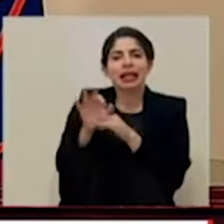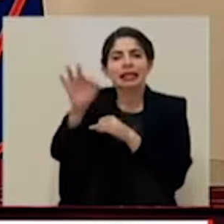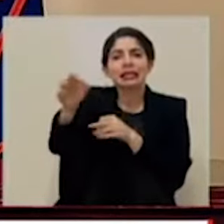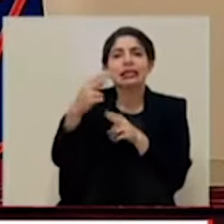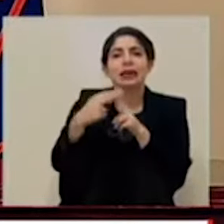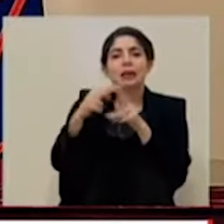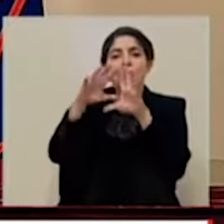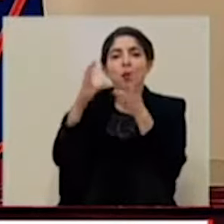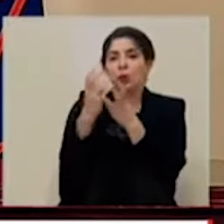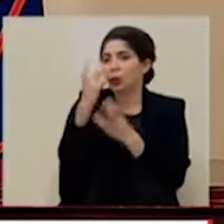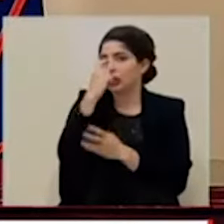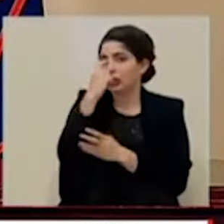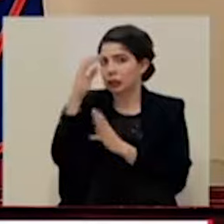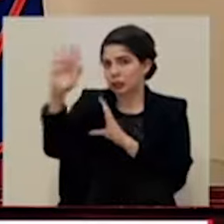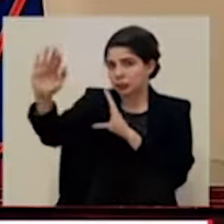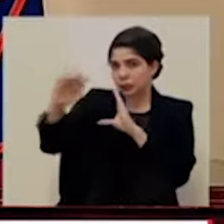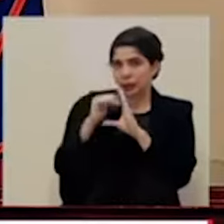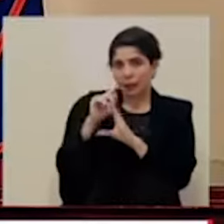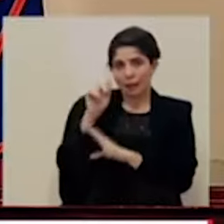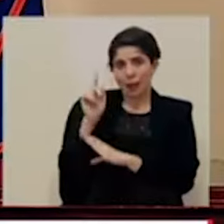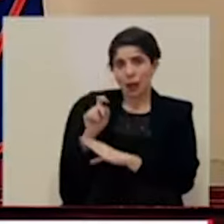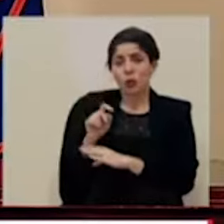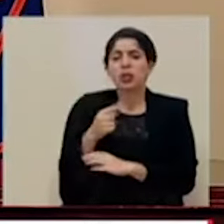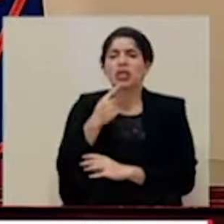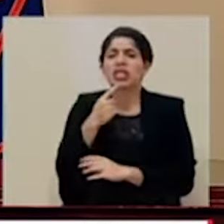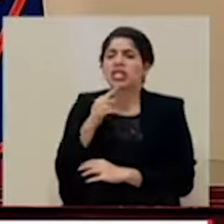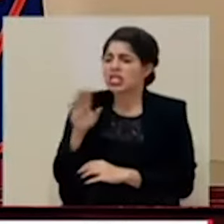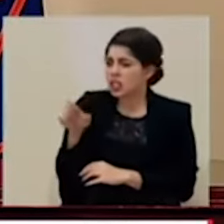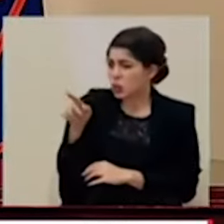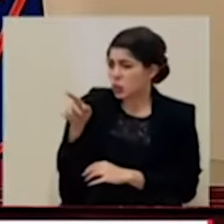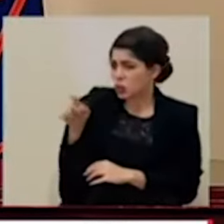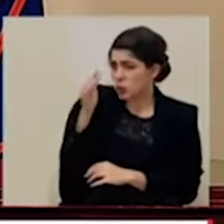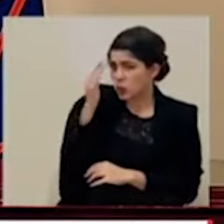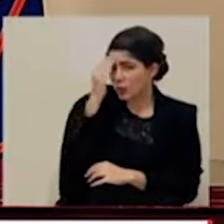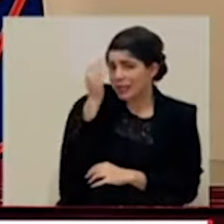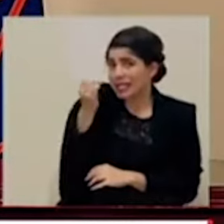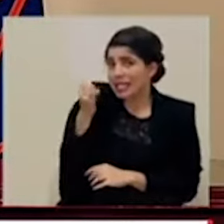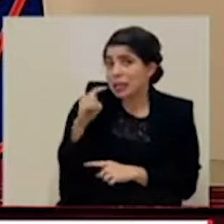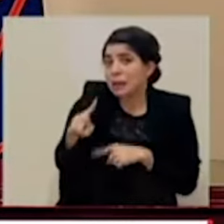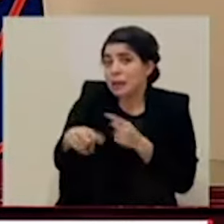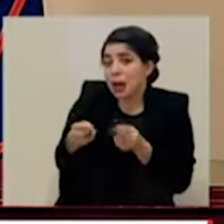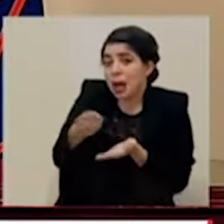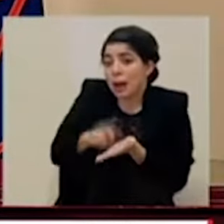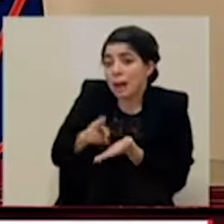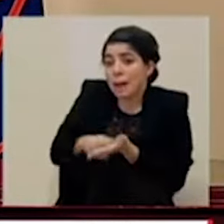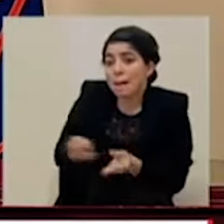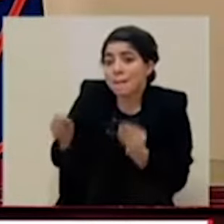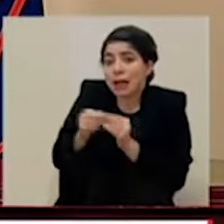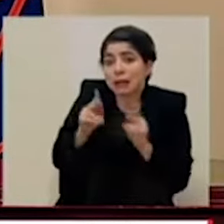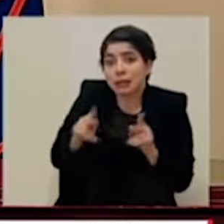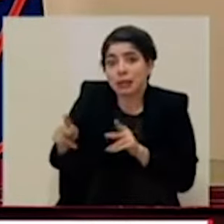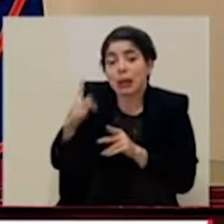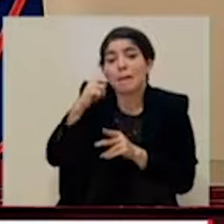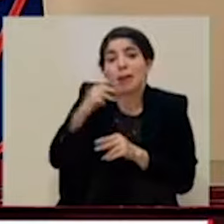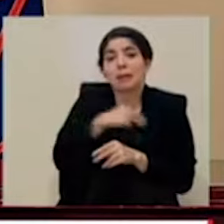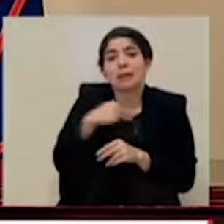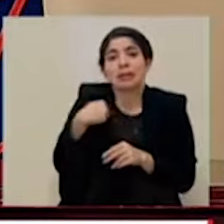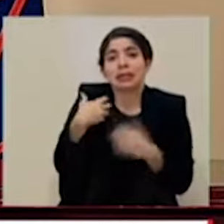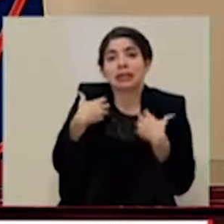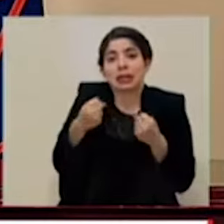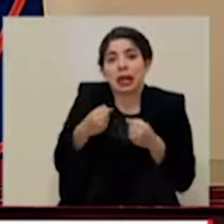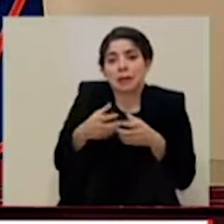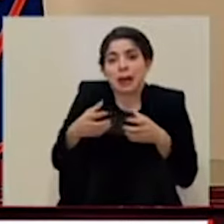Mundo Escazú, que nos consulta. ¿Conoce usted si van a contratar personal para reforzar el Ministerio de Salud?